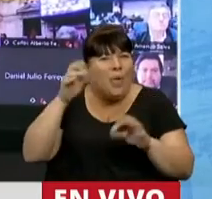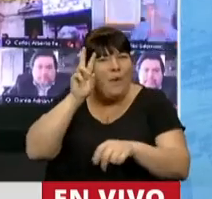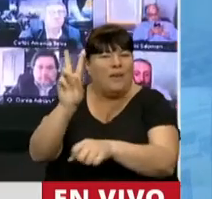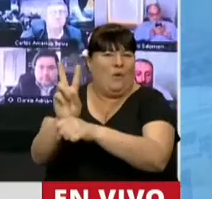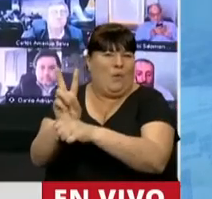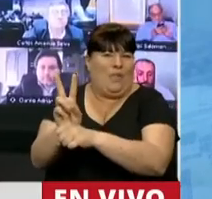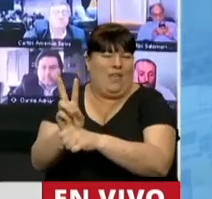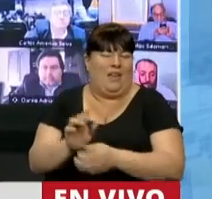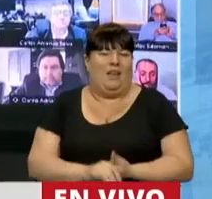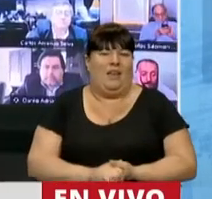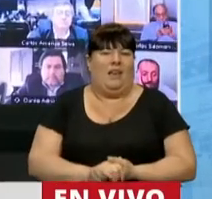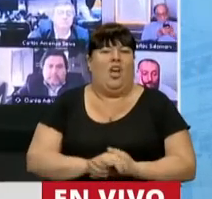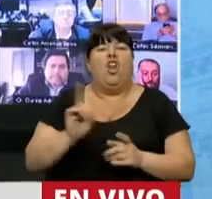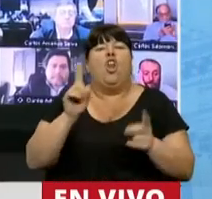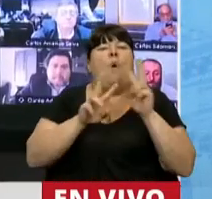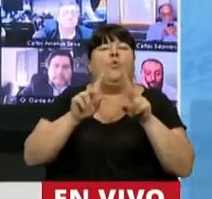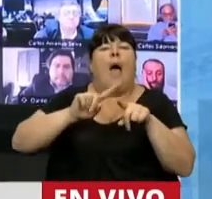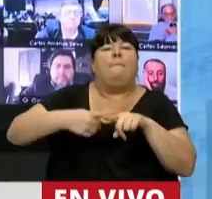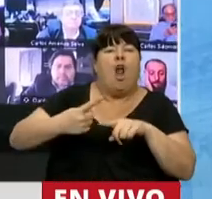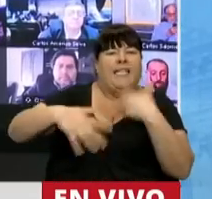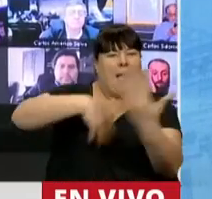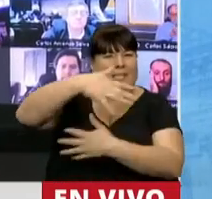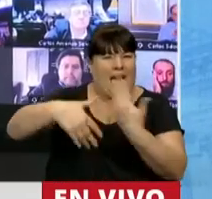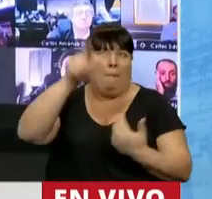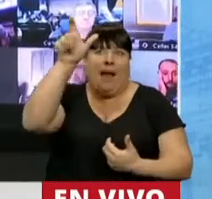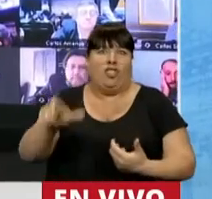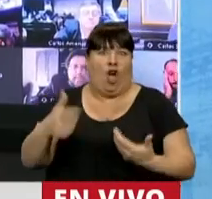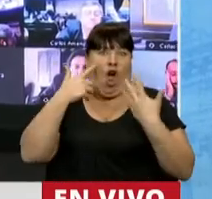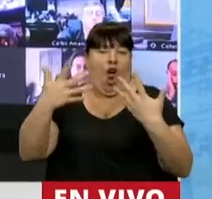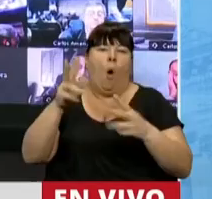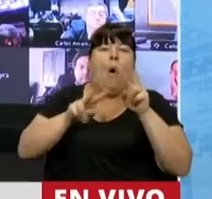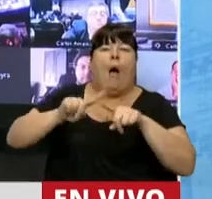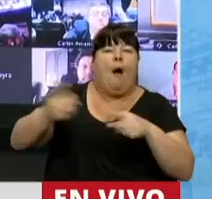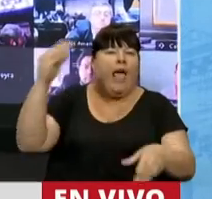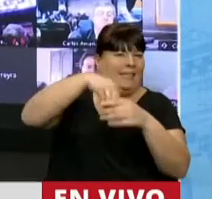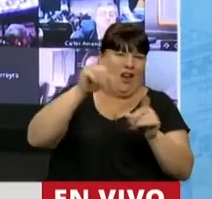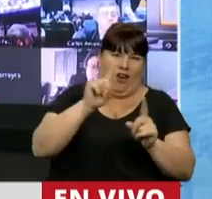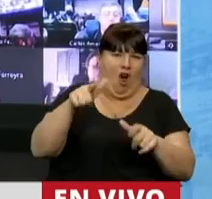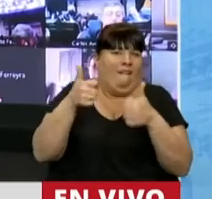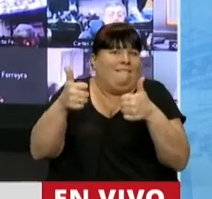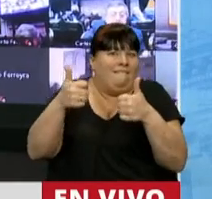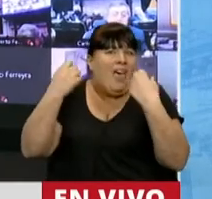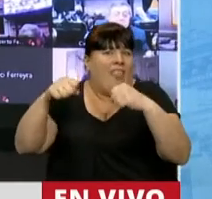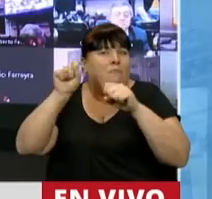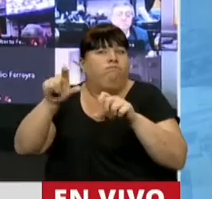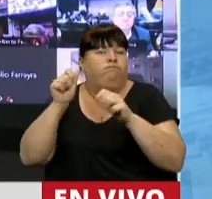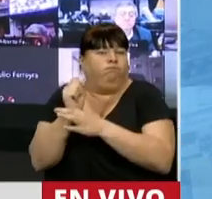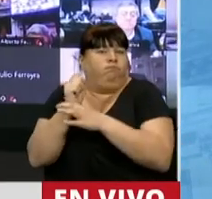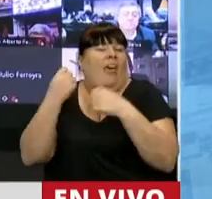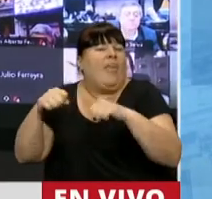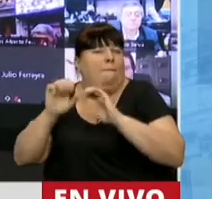exigir, a no politizar a esas figuras públicas que son exitosas en el deporte.